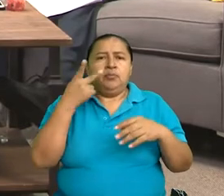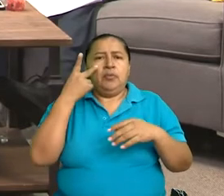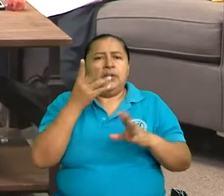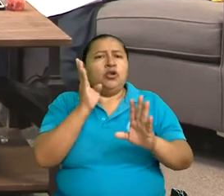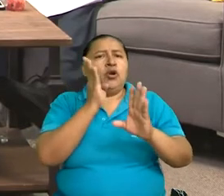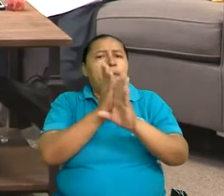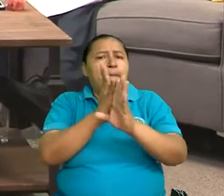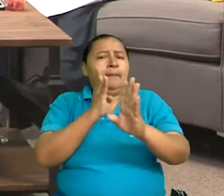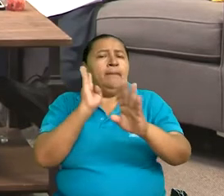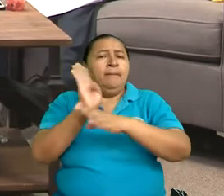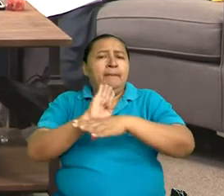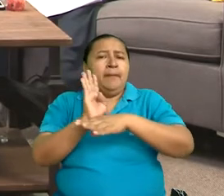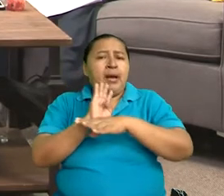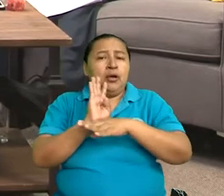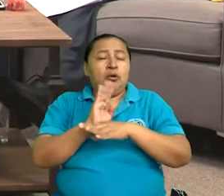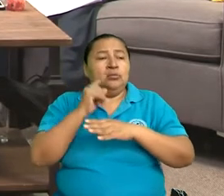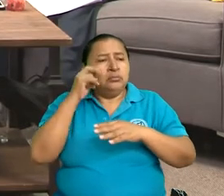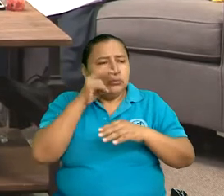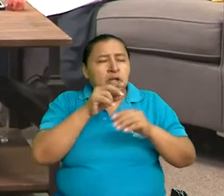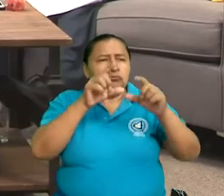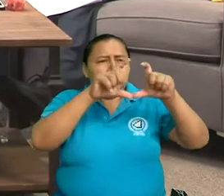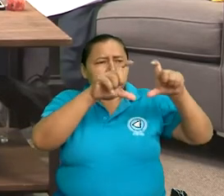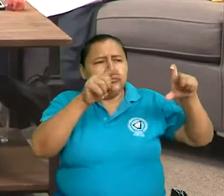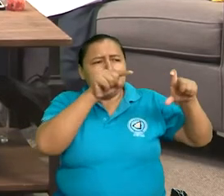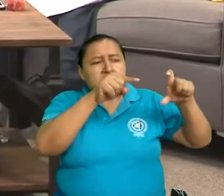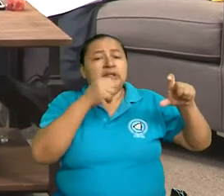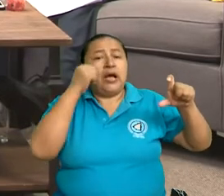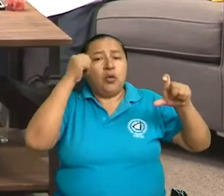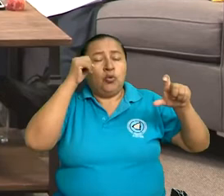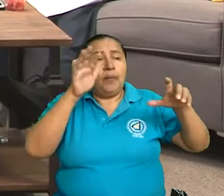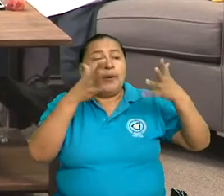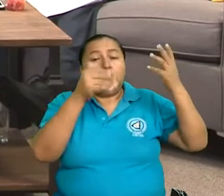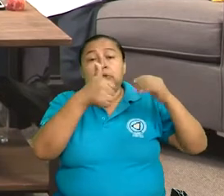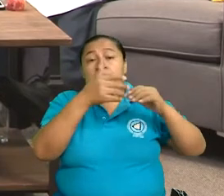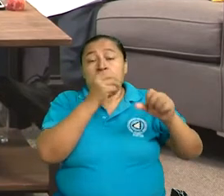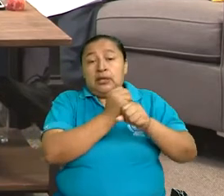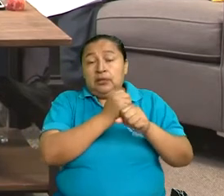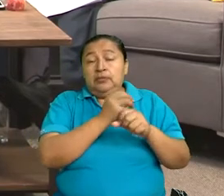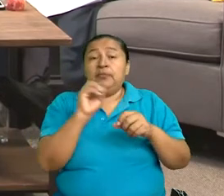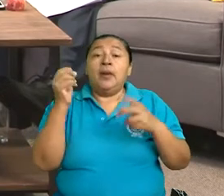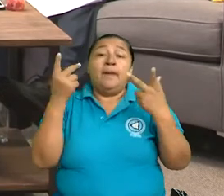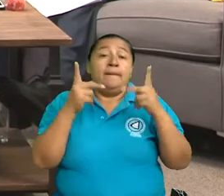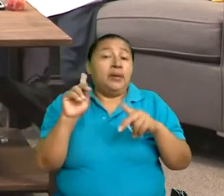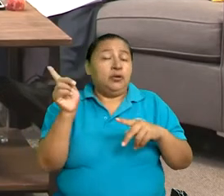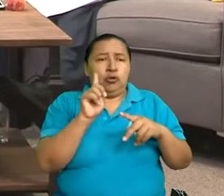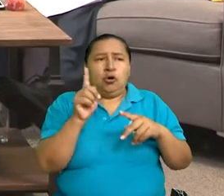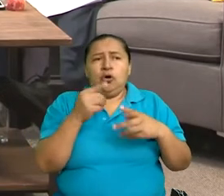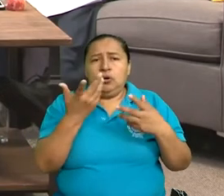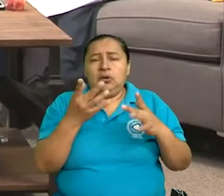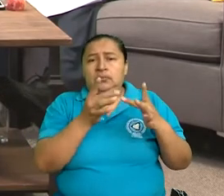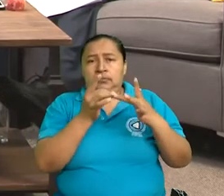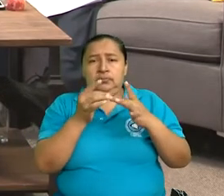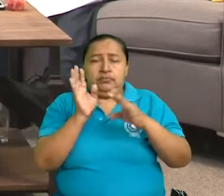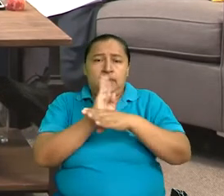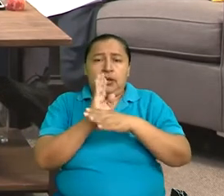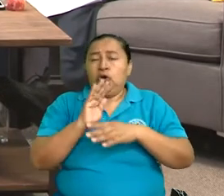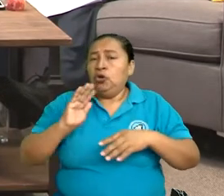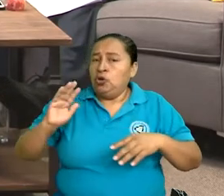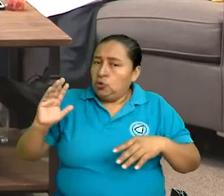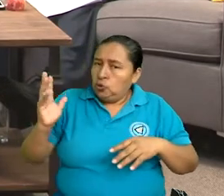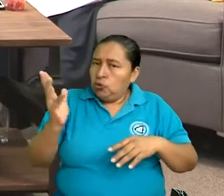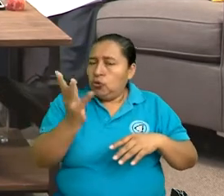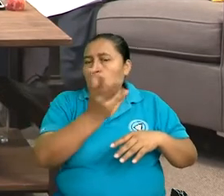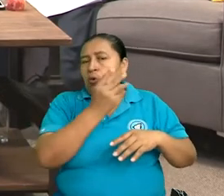bancos esas filas que son exclusivas para las personas adultas mayores, por ejemplo. Pero no solamente los bancos, todas las